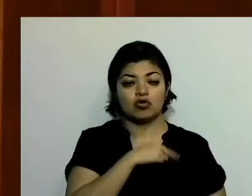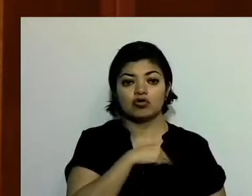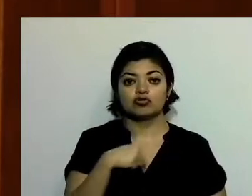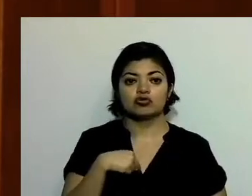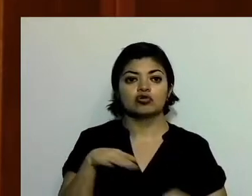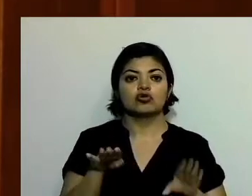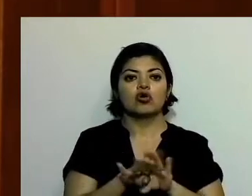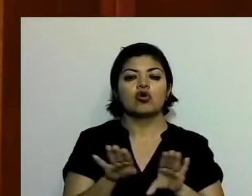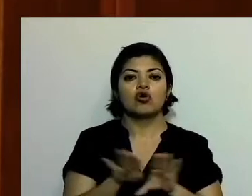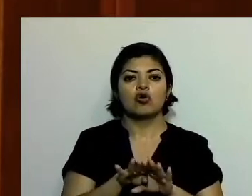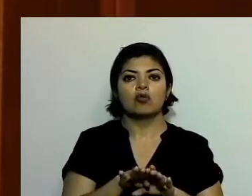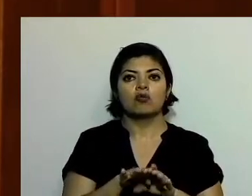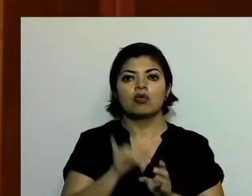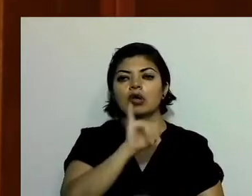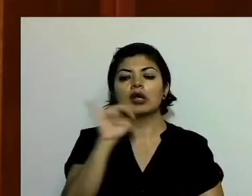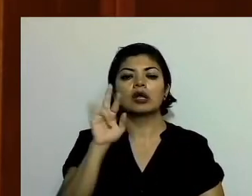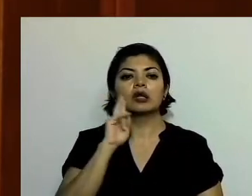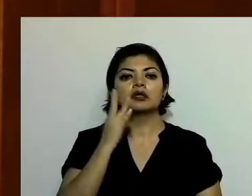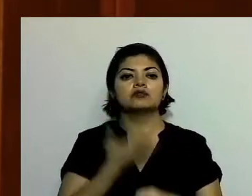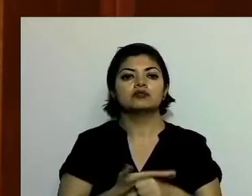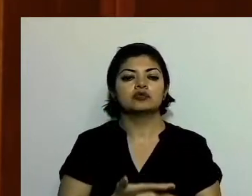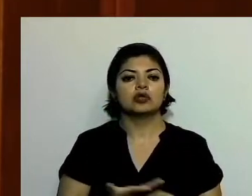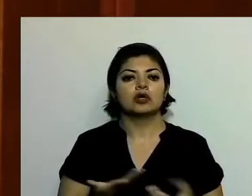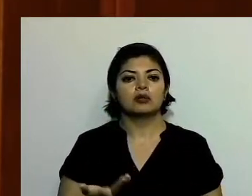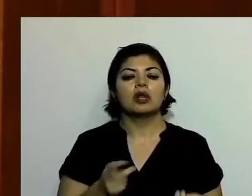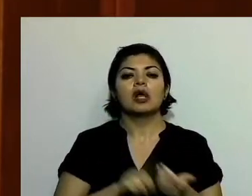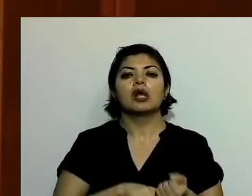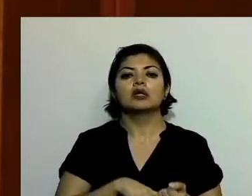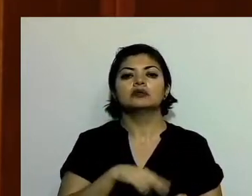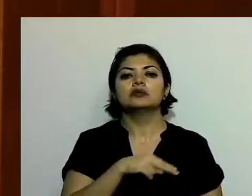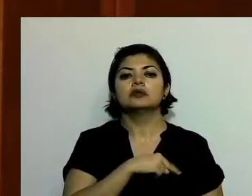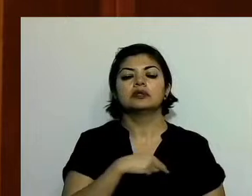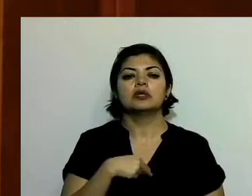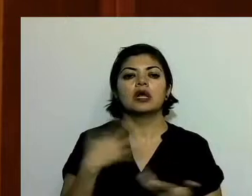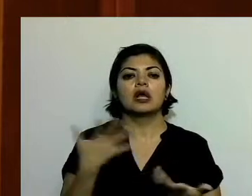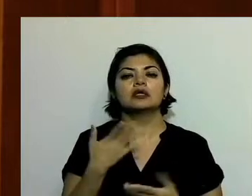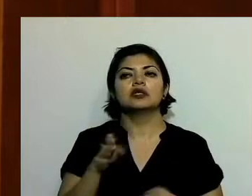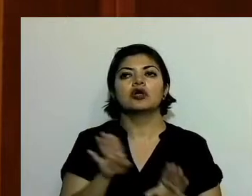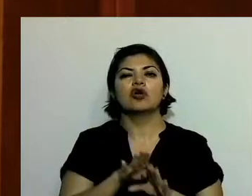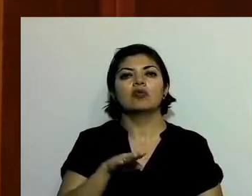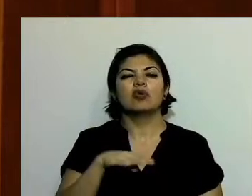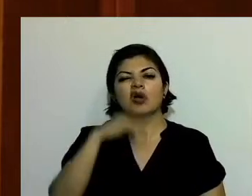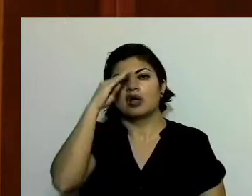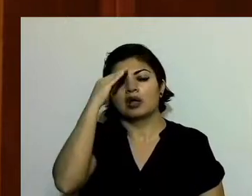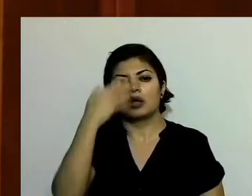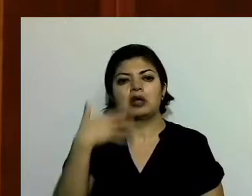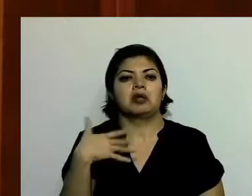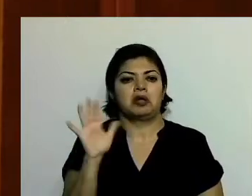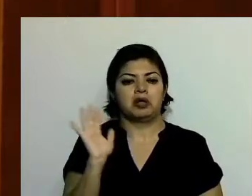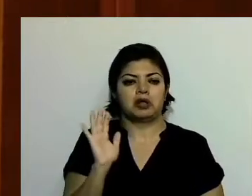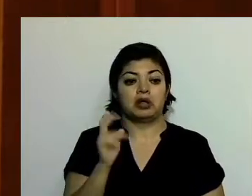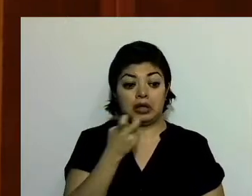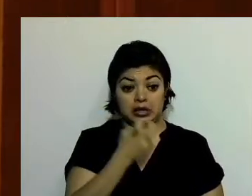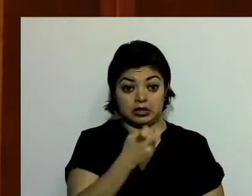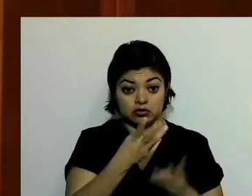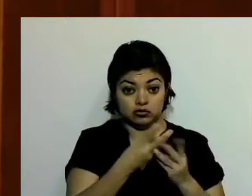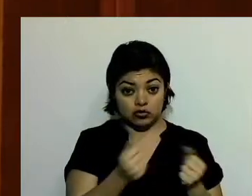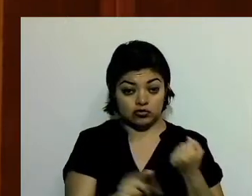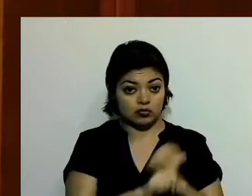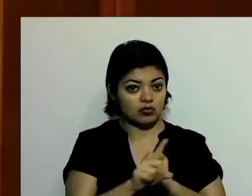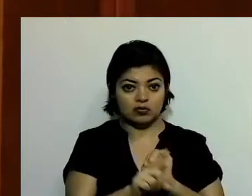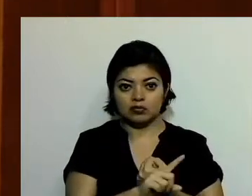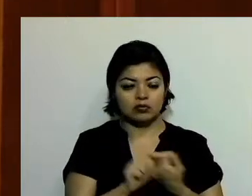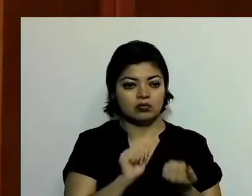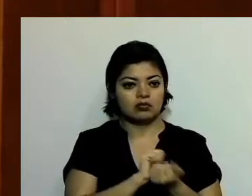irresponsables y llegar a hacer planteamientos a la ligera, que lejos de resolver la problemática la vayan a